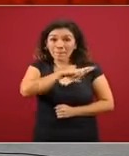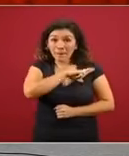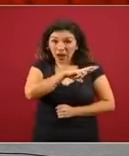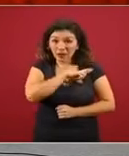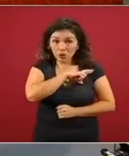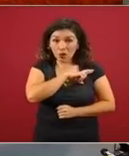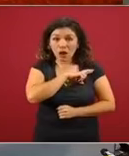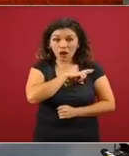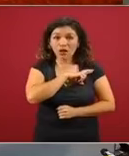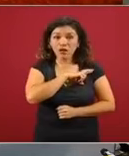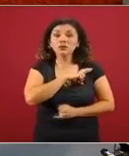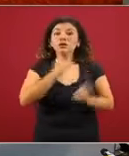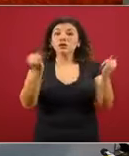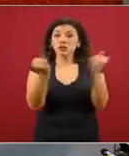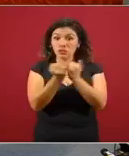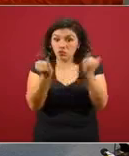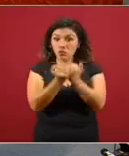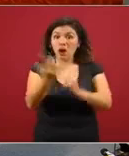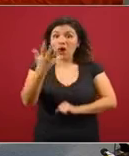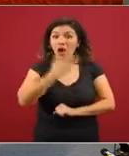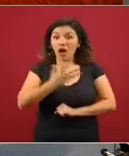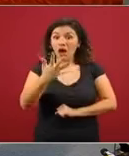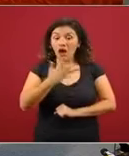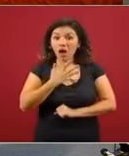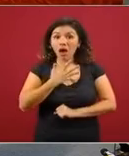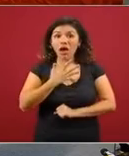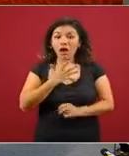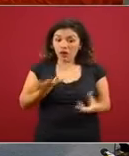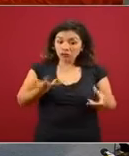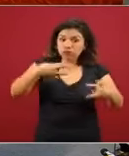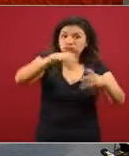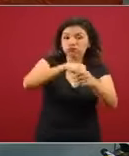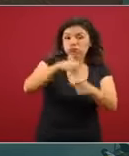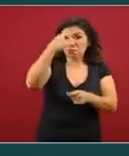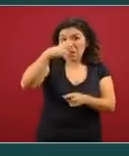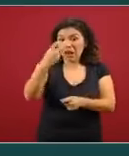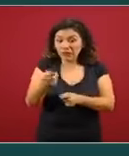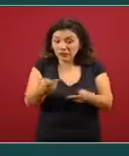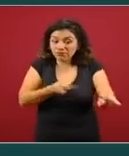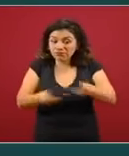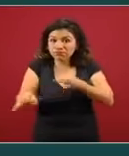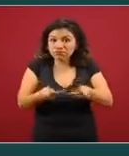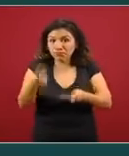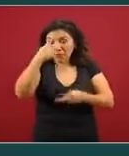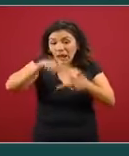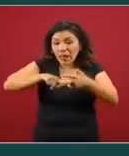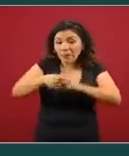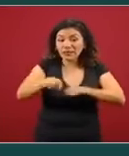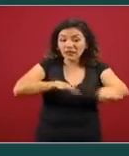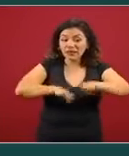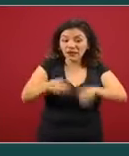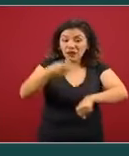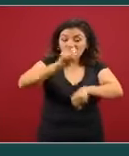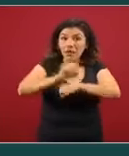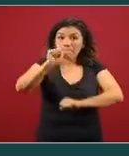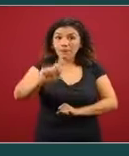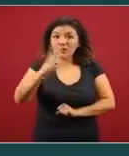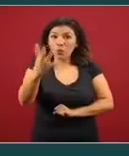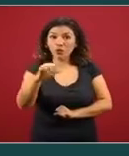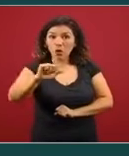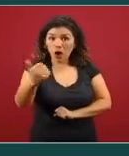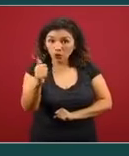se van a sumar a esta estrategia de inicio de trabajo el 24 de agosto.